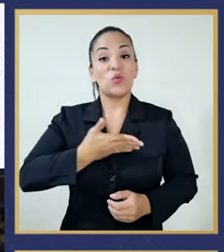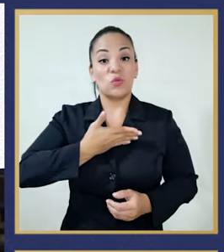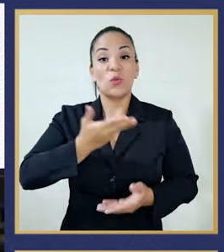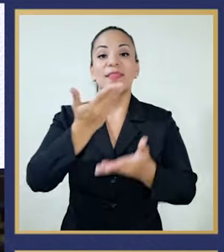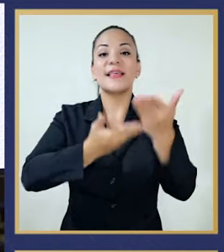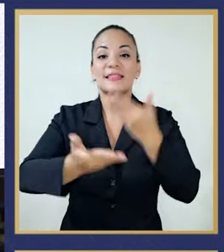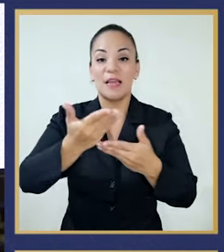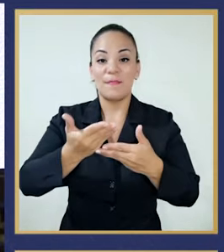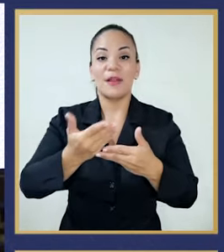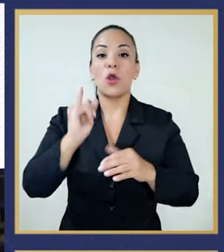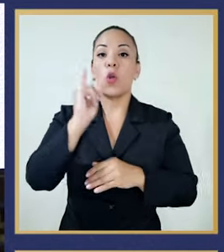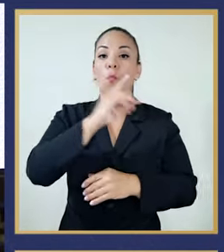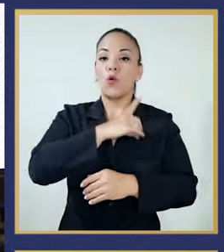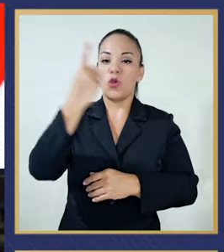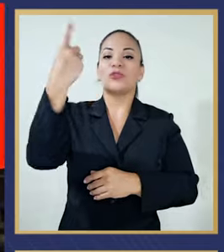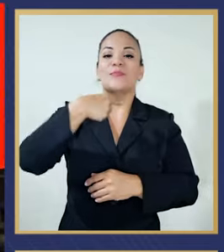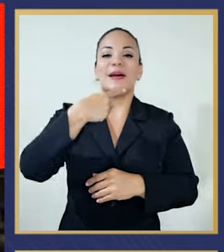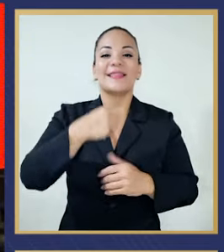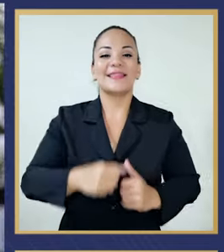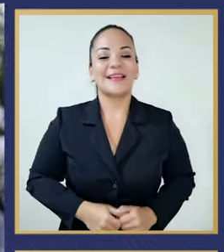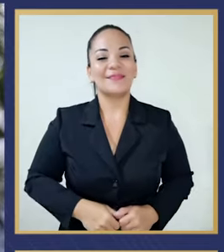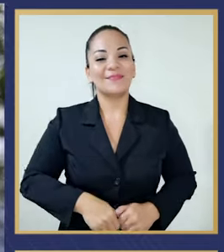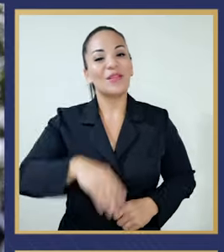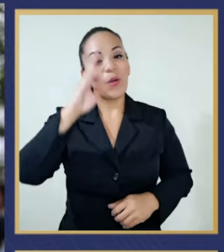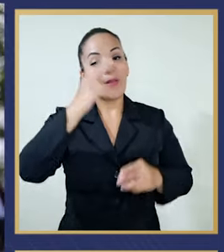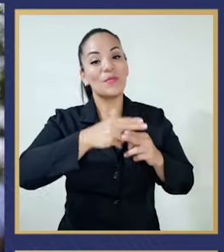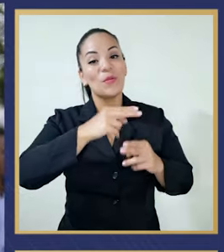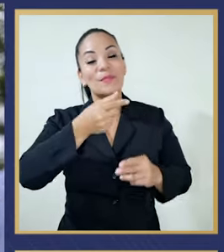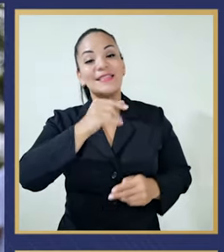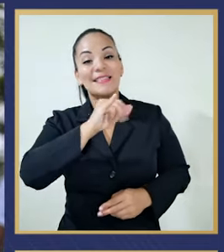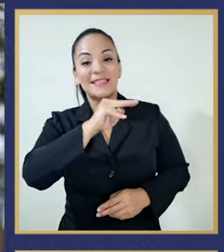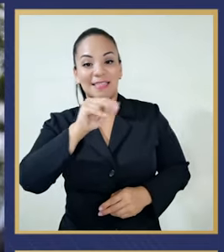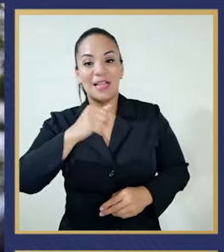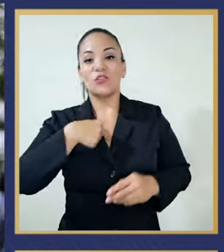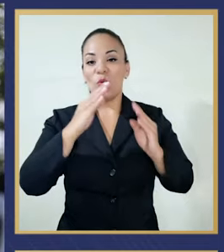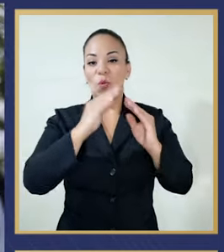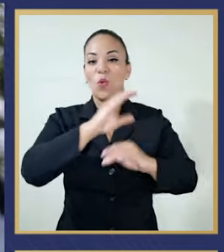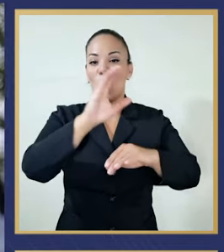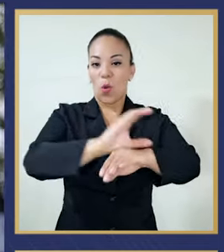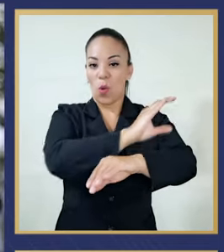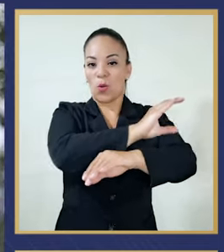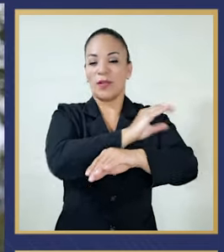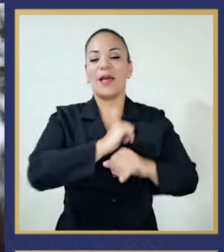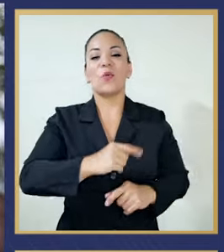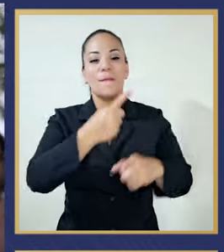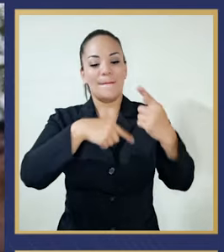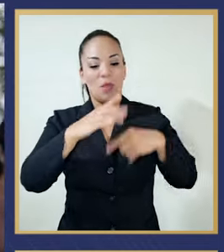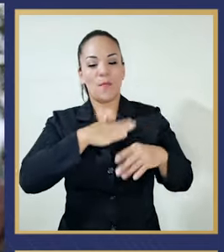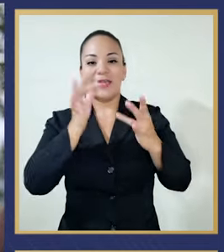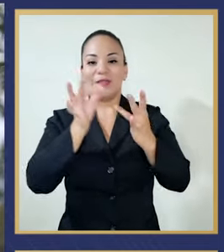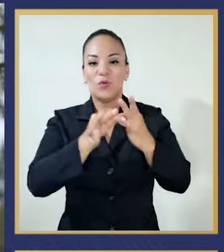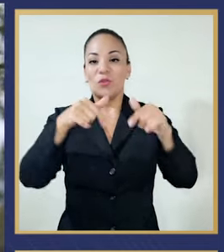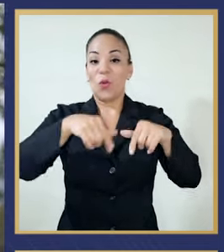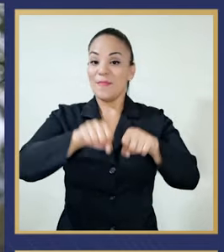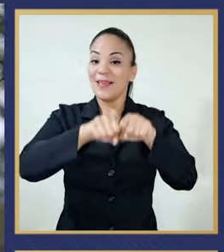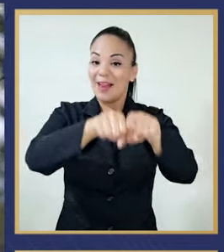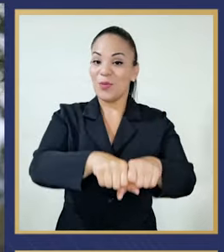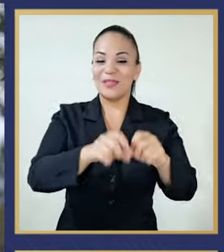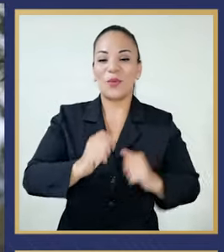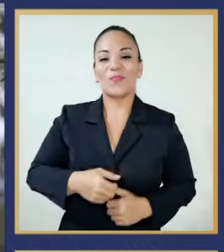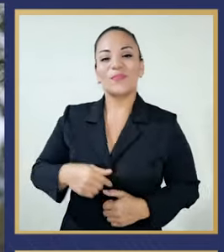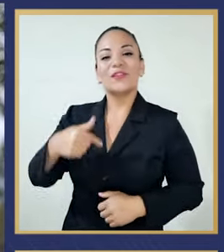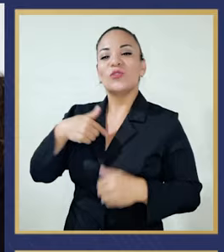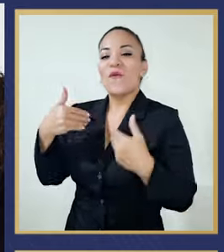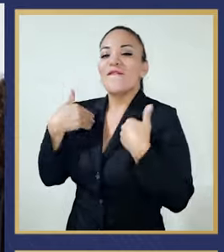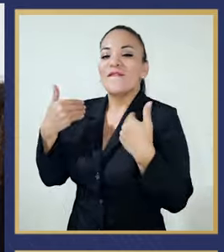servirles como Dios manda. Hola, nombre es Gina, soy de Coronado, vengo con mi esposo y hoy es